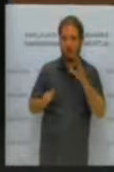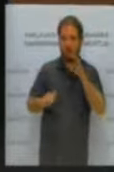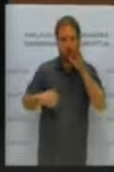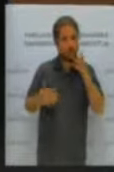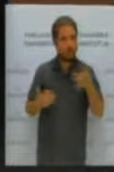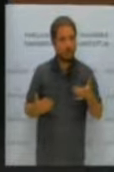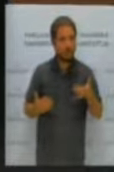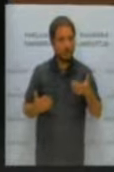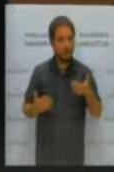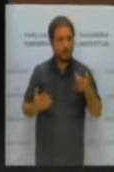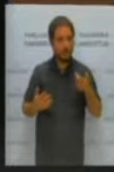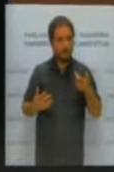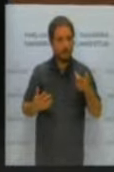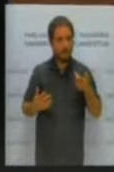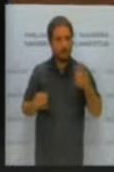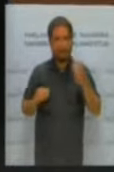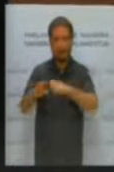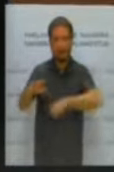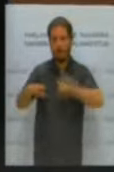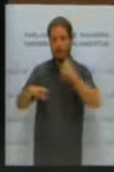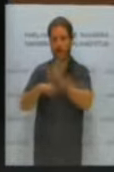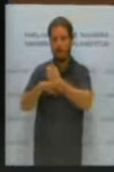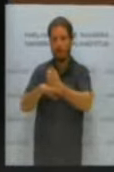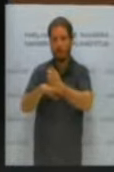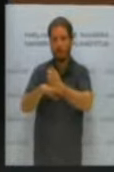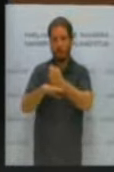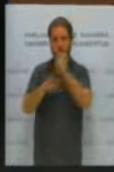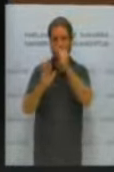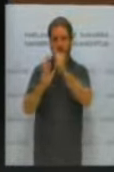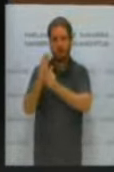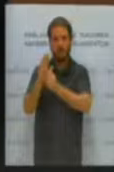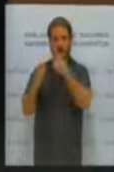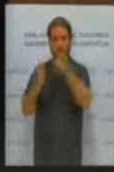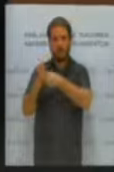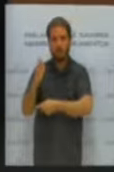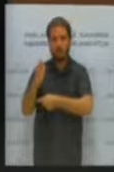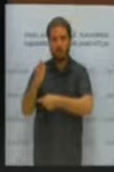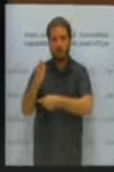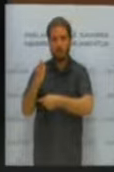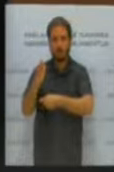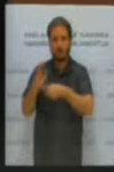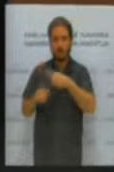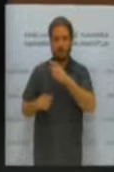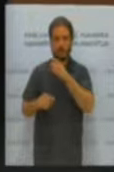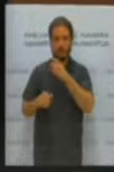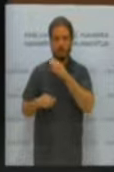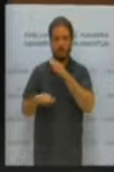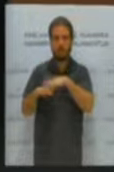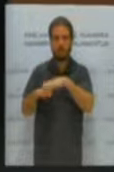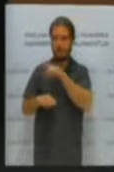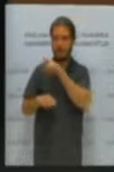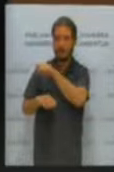aprobar un régimen sancionador para quienes incumplen estos símbolos.